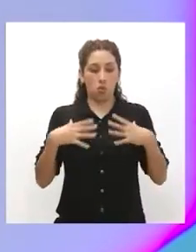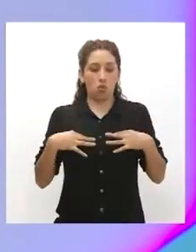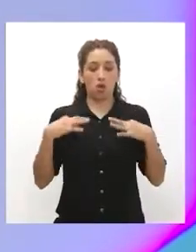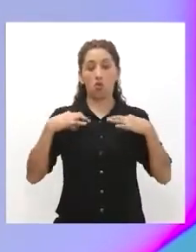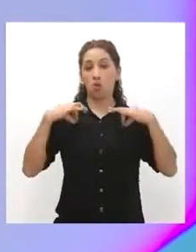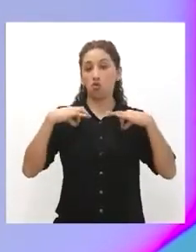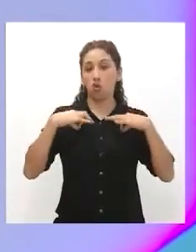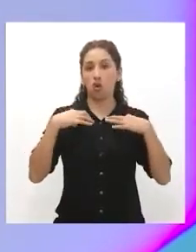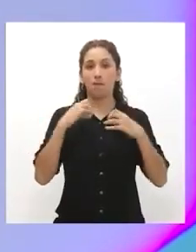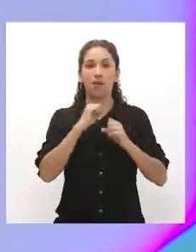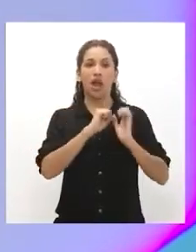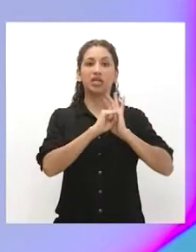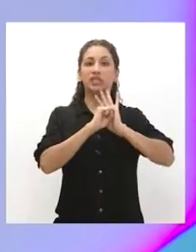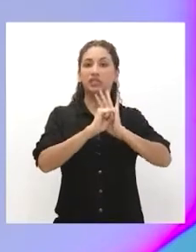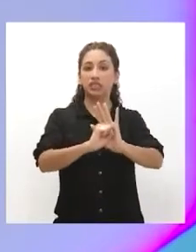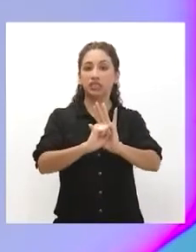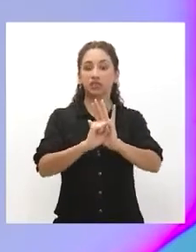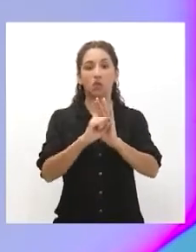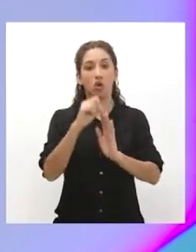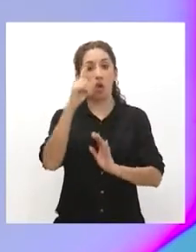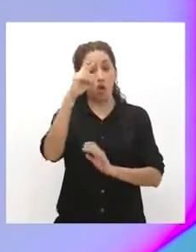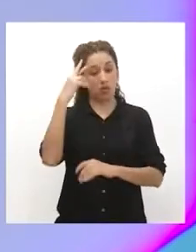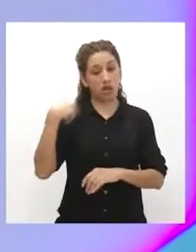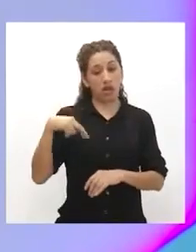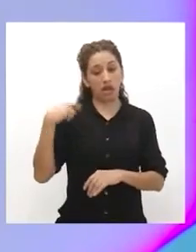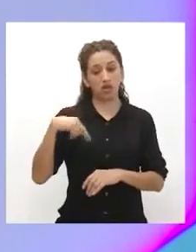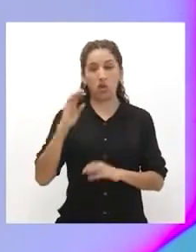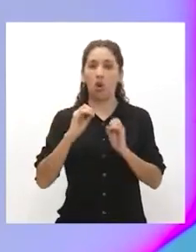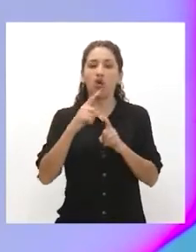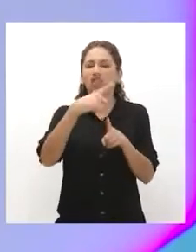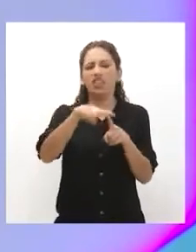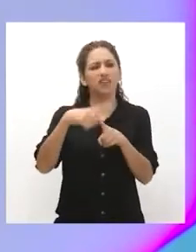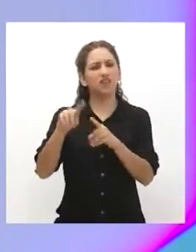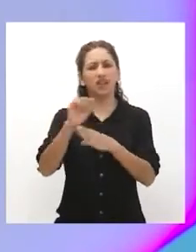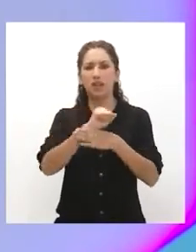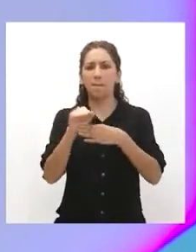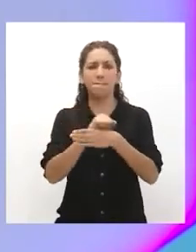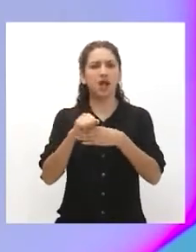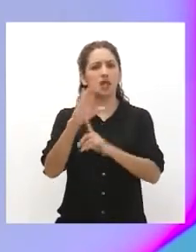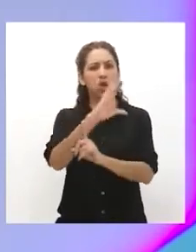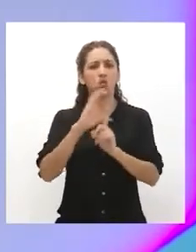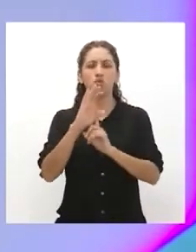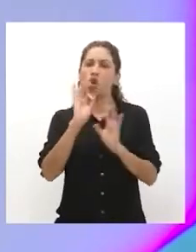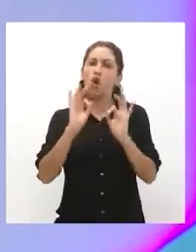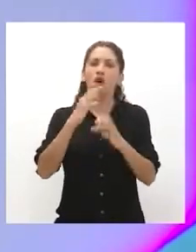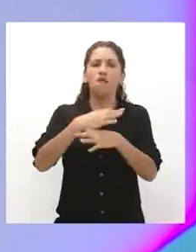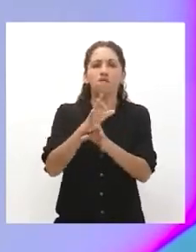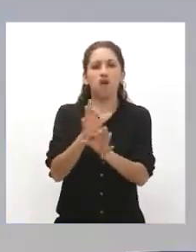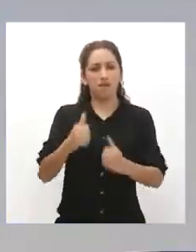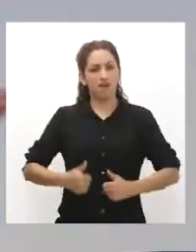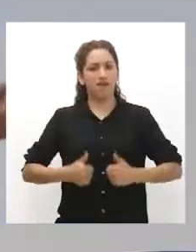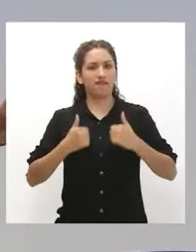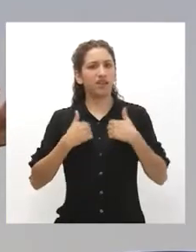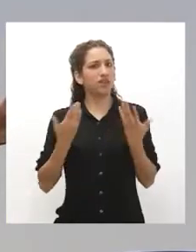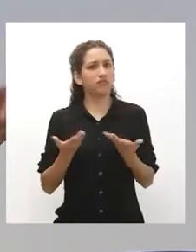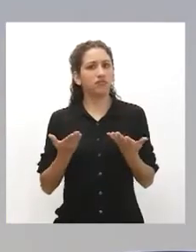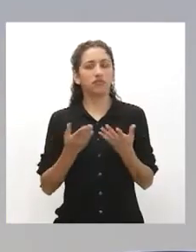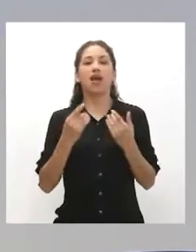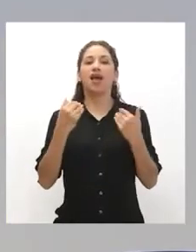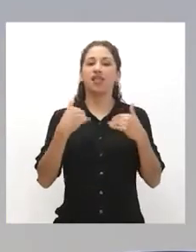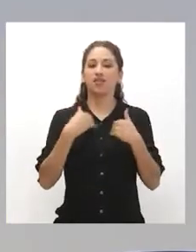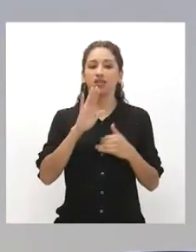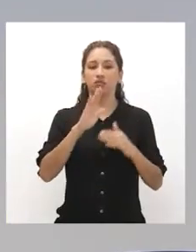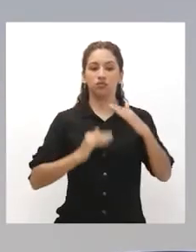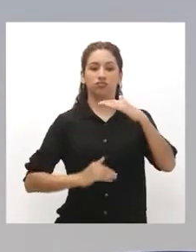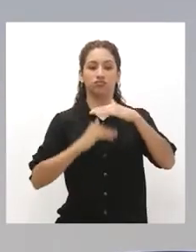indumentaria, símbolos, creencias y otras prácticas culturales o formas de vida. Que tiene como resultado